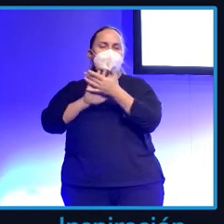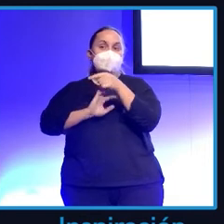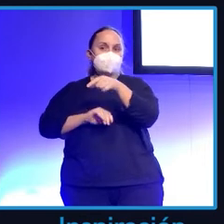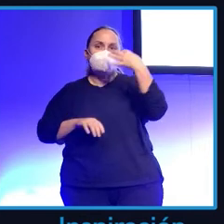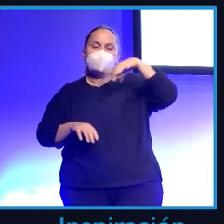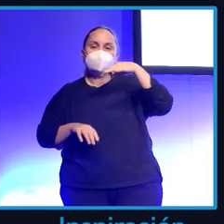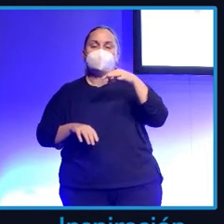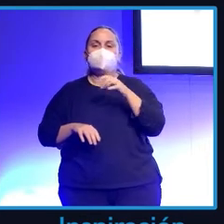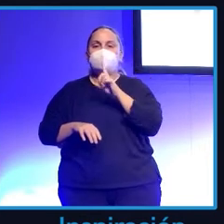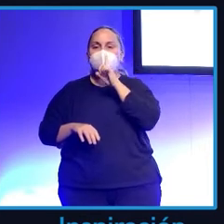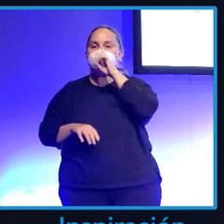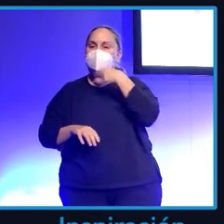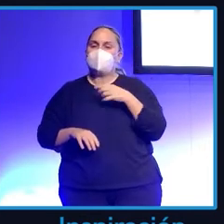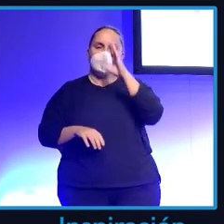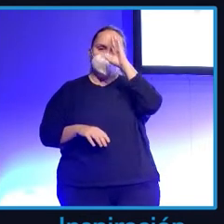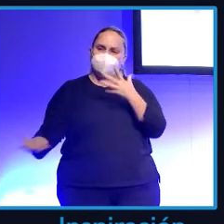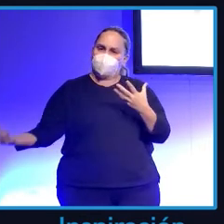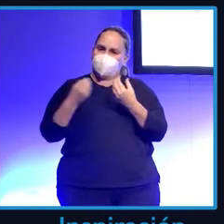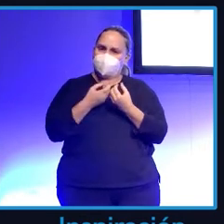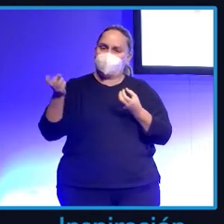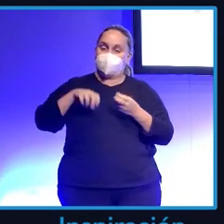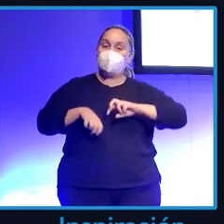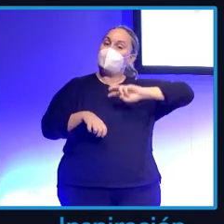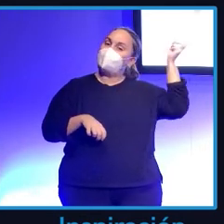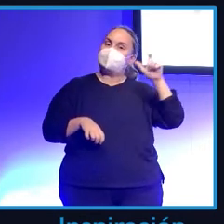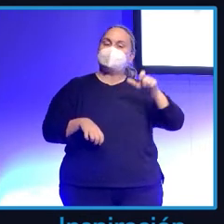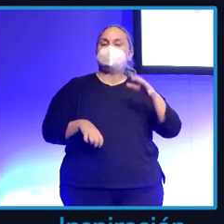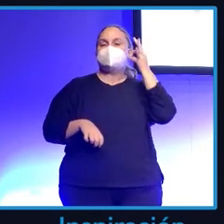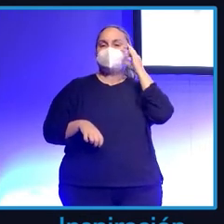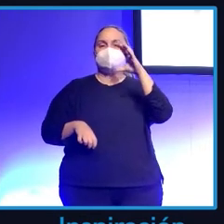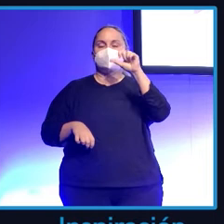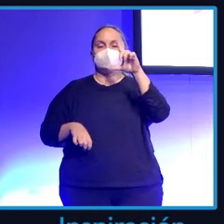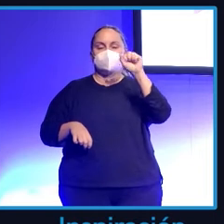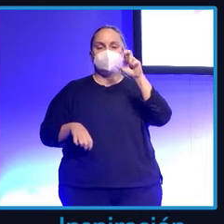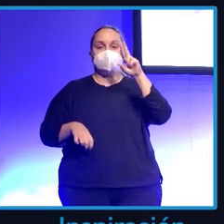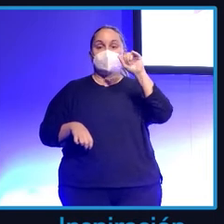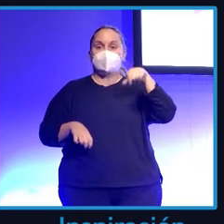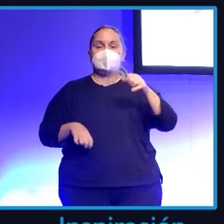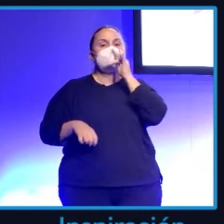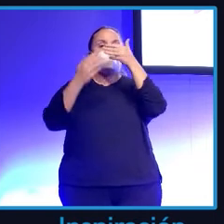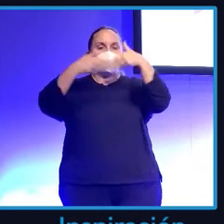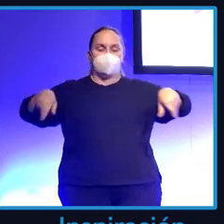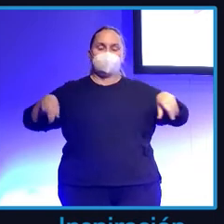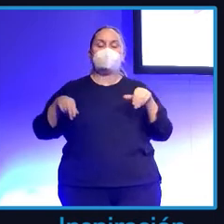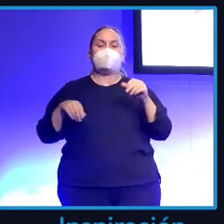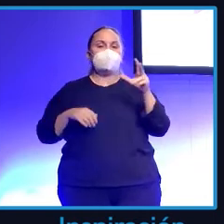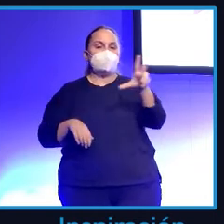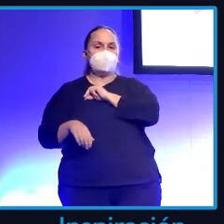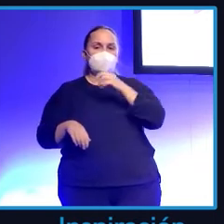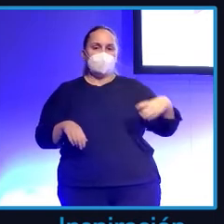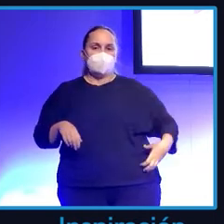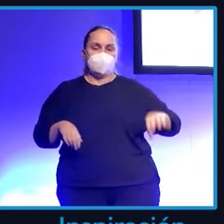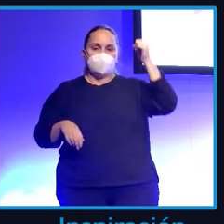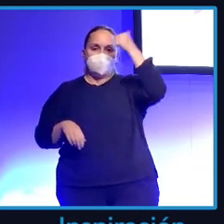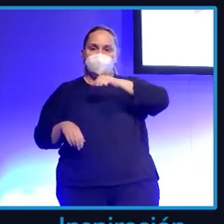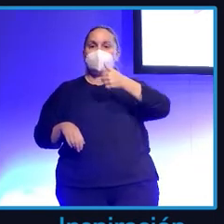hice un directo con ella sobre PCR. Luego engañé a Clara Grima, que es una matemática muy conocida que está en el jurado de los Premios Príncipe de Asturias. Casi nada. Bueno, pues también la engañé para